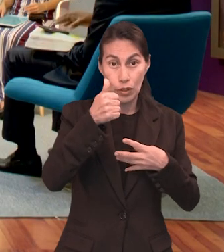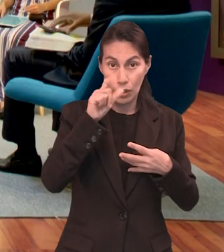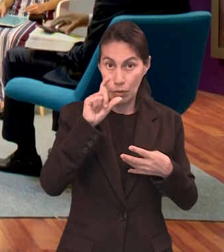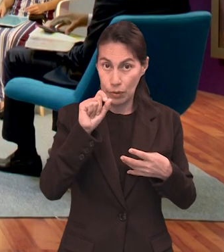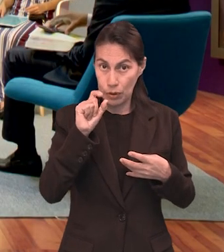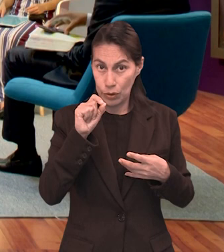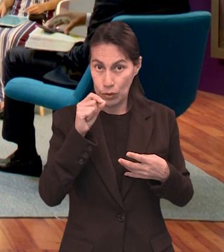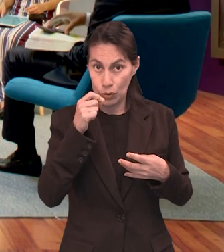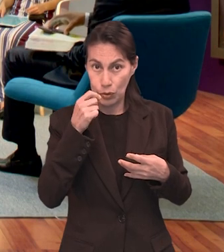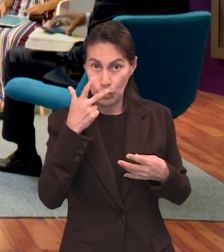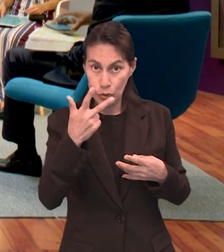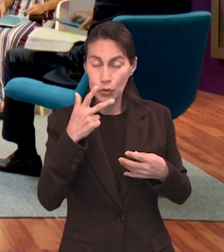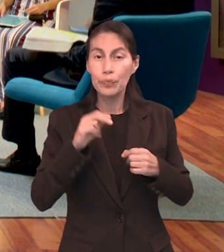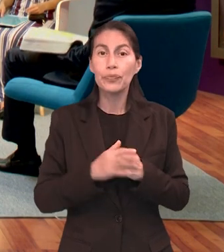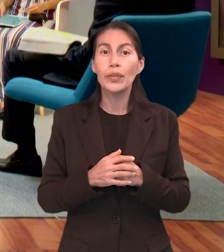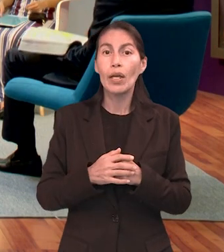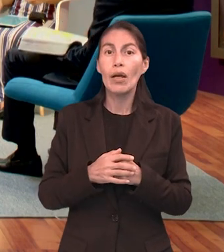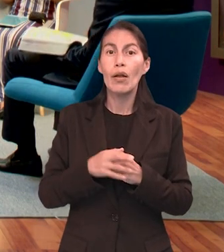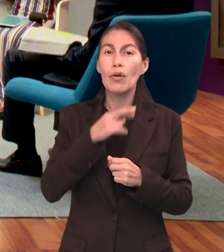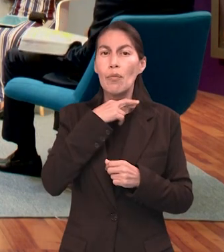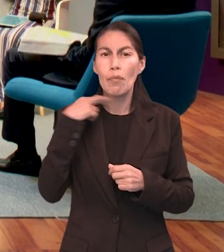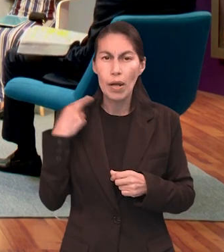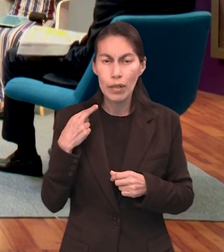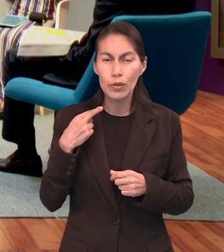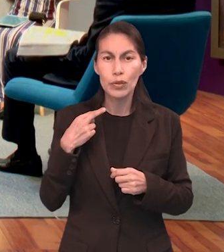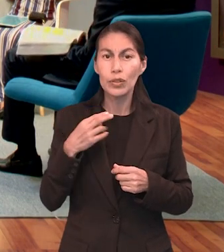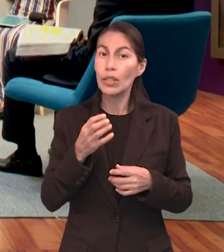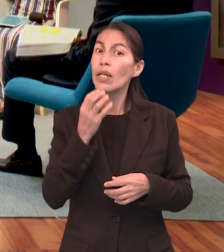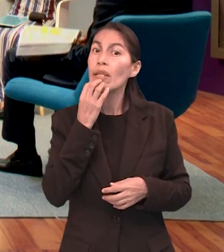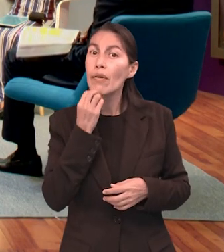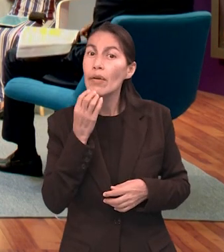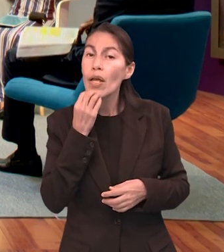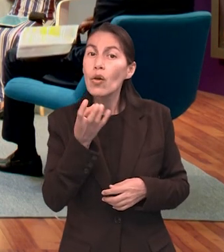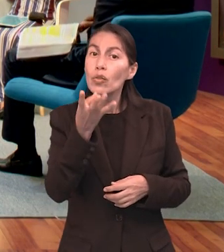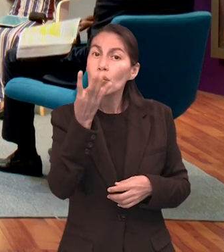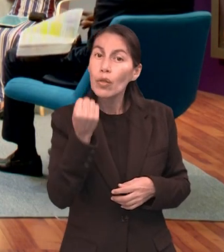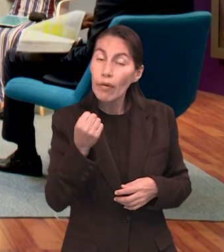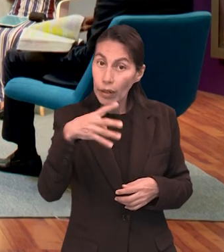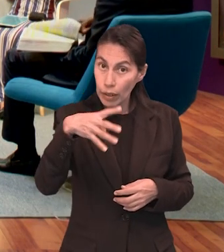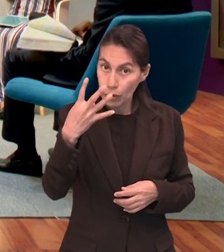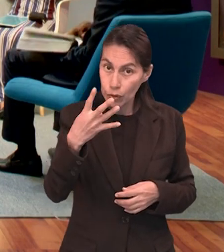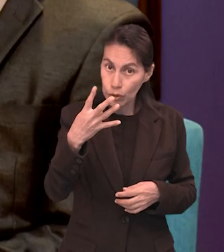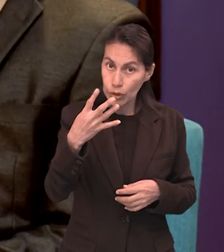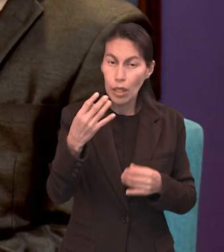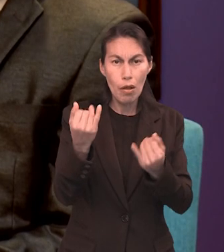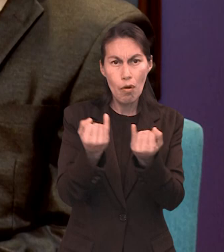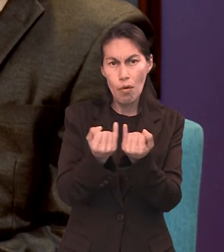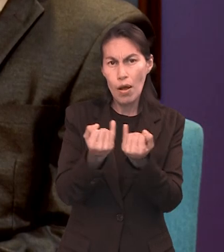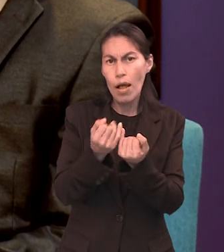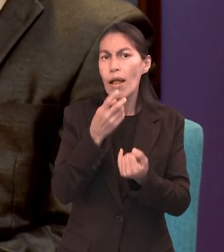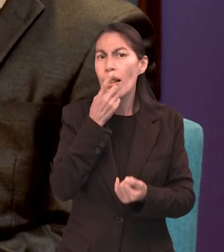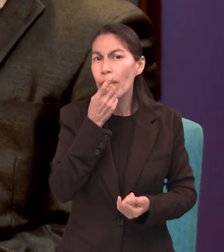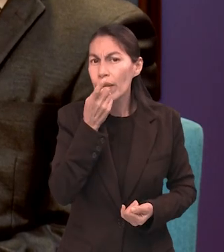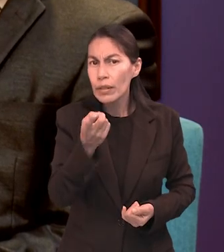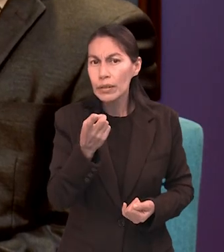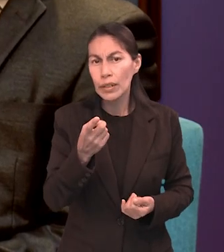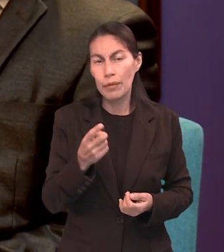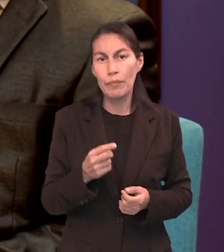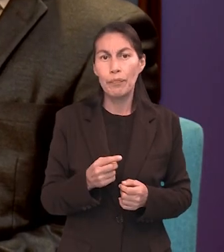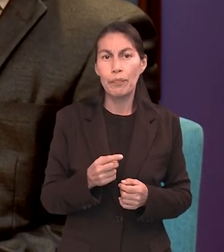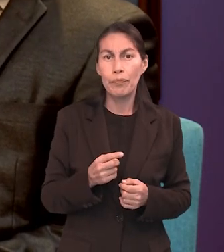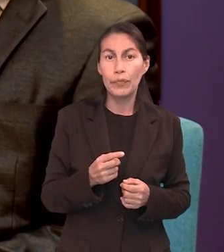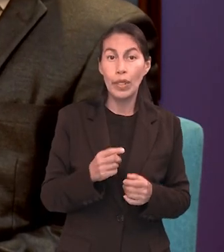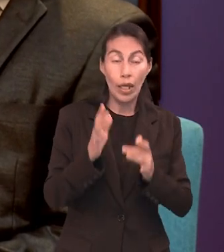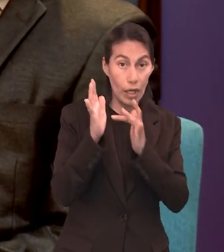28, Romanos también. Y el texto que se mencionó de Hebreos 9, 14, también